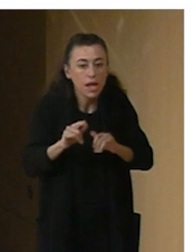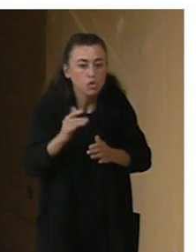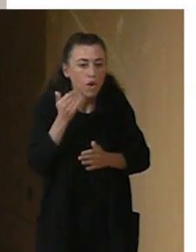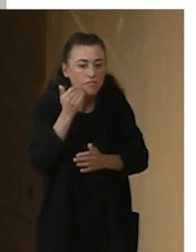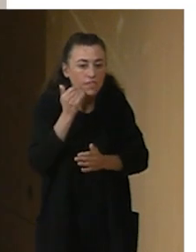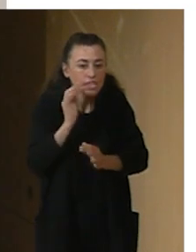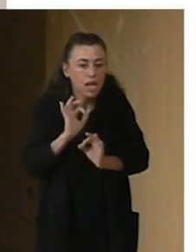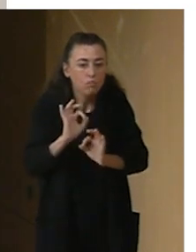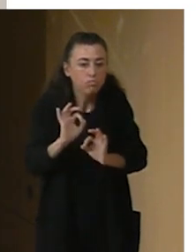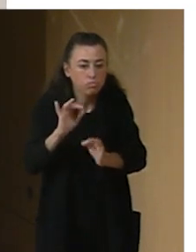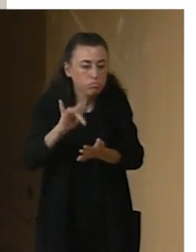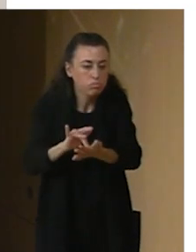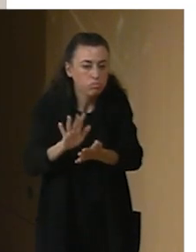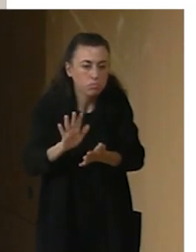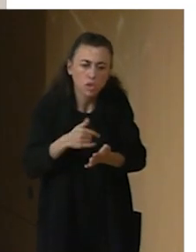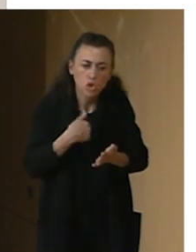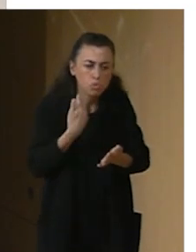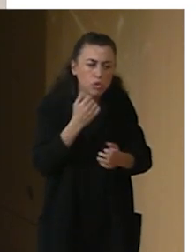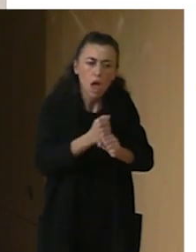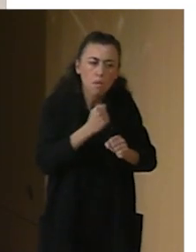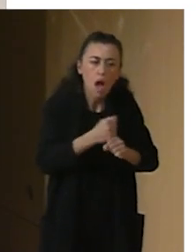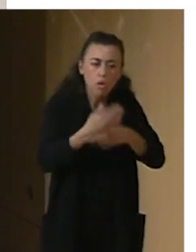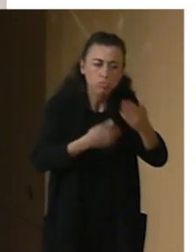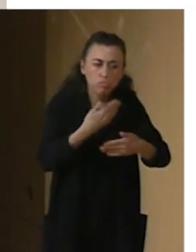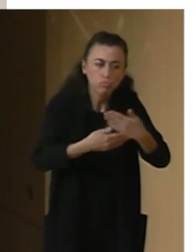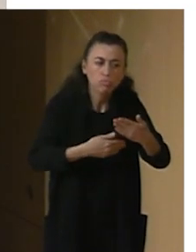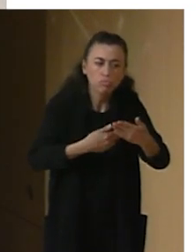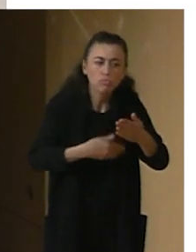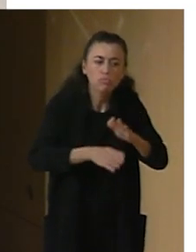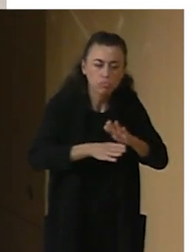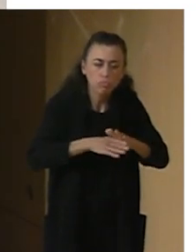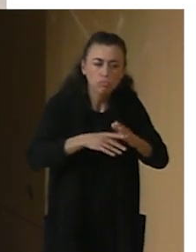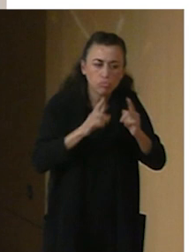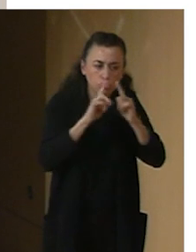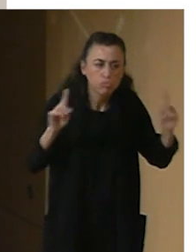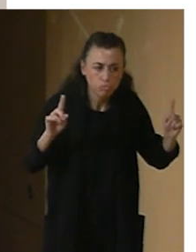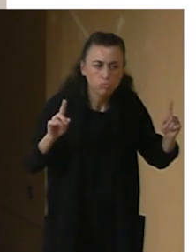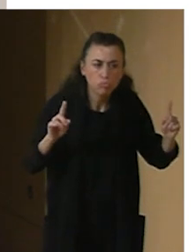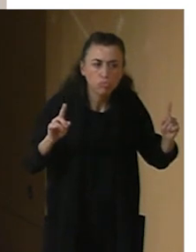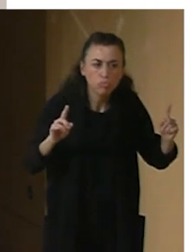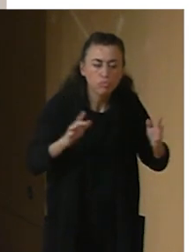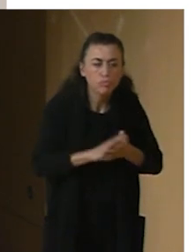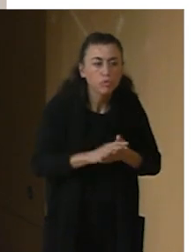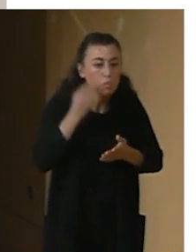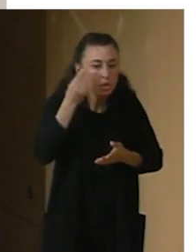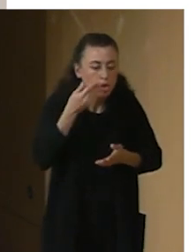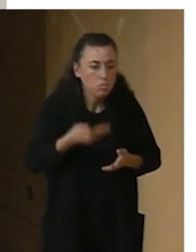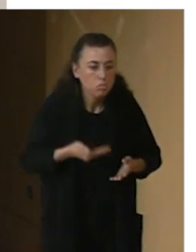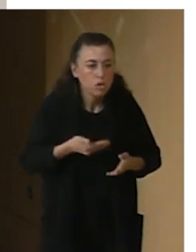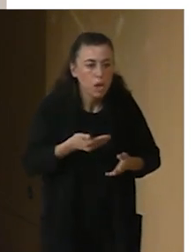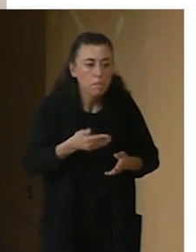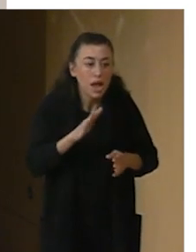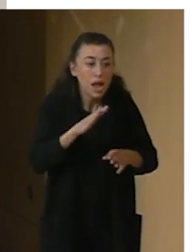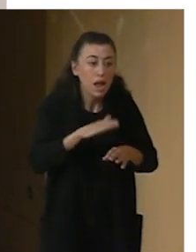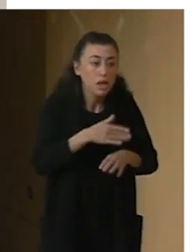concretas. es un trabajo muy continuado que creo que esto es una de las cuestiones fundamentales, tanto para espacios como para festivales.